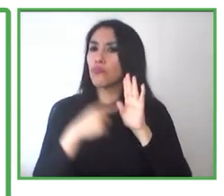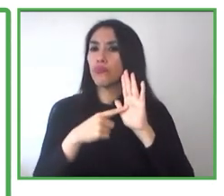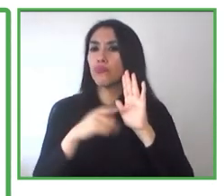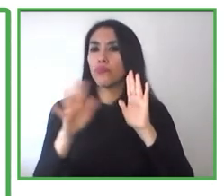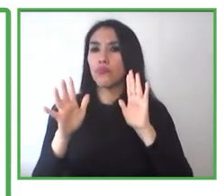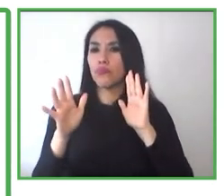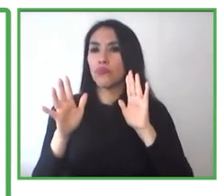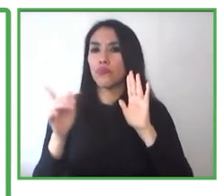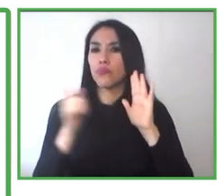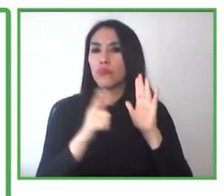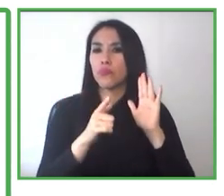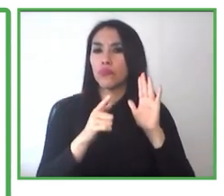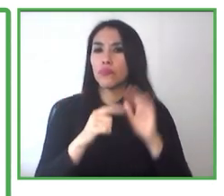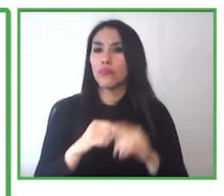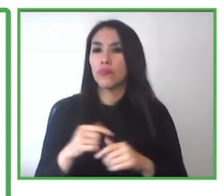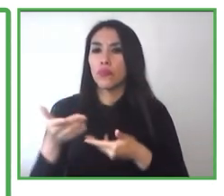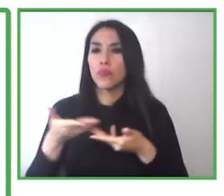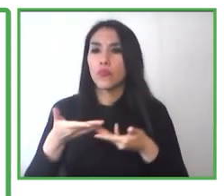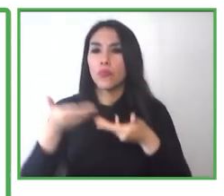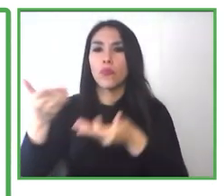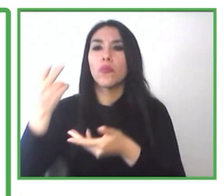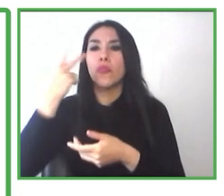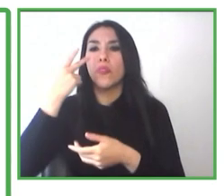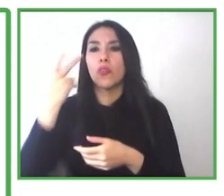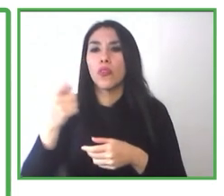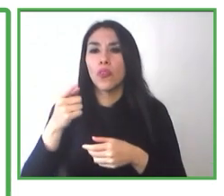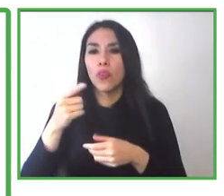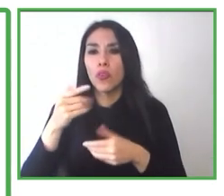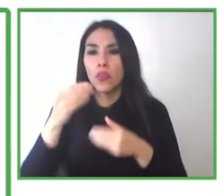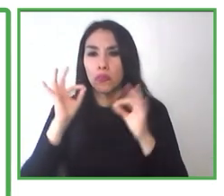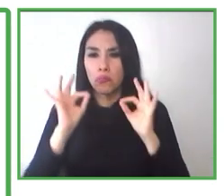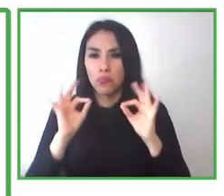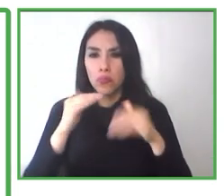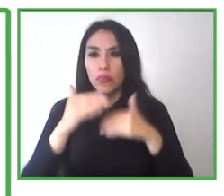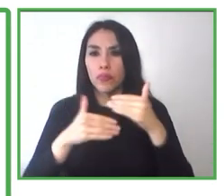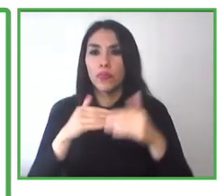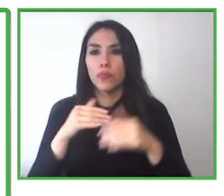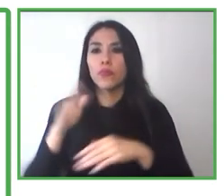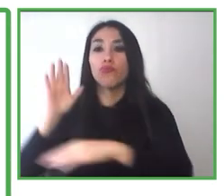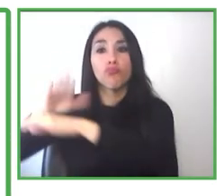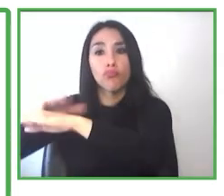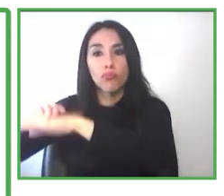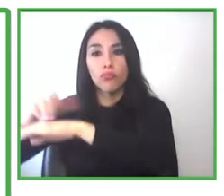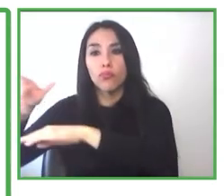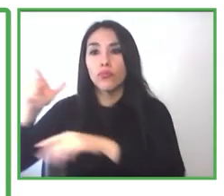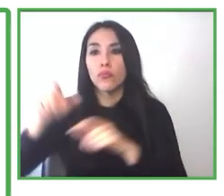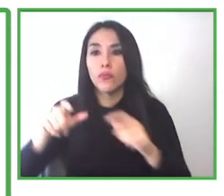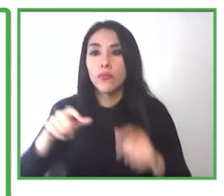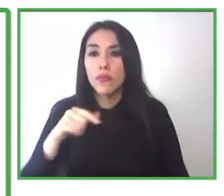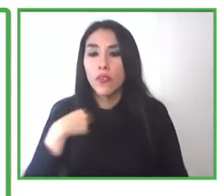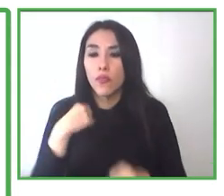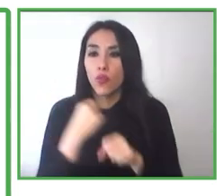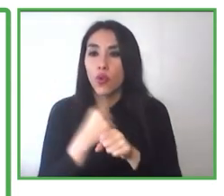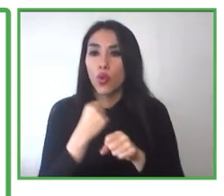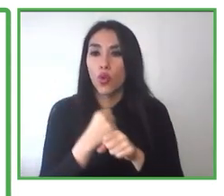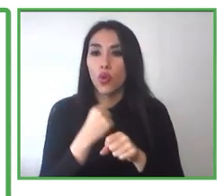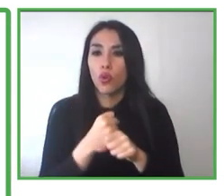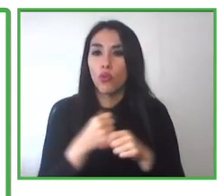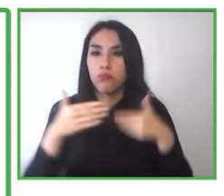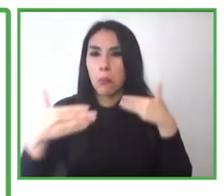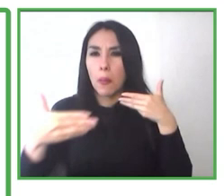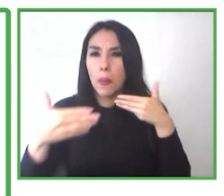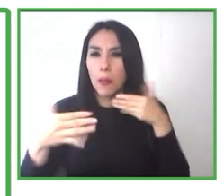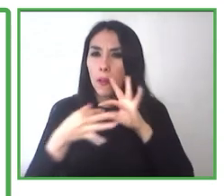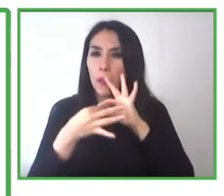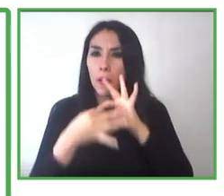caer en una discriminación. Y ahí trabajamos de la mano con la persona y con el empleador hasta lograr el proceso de